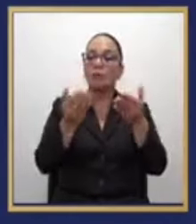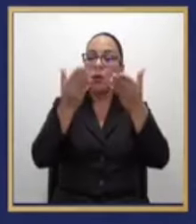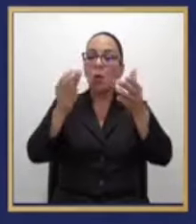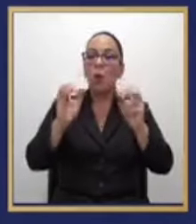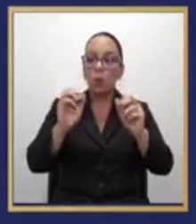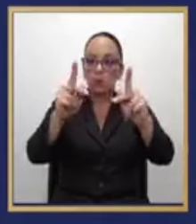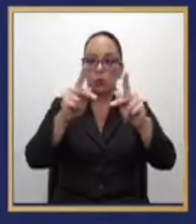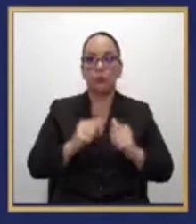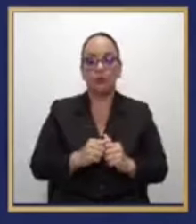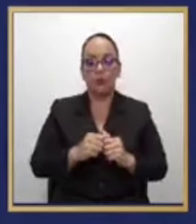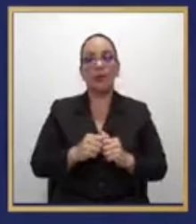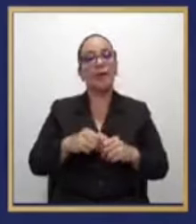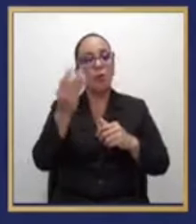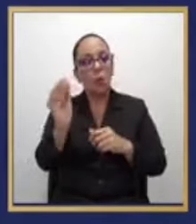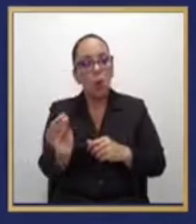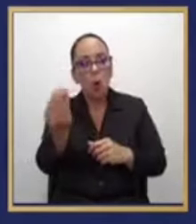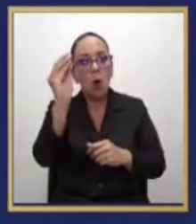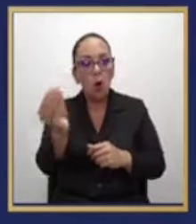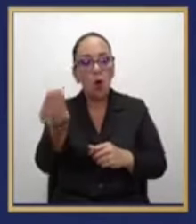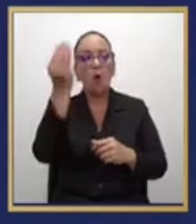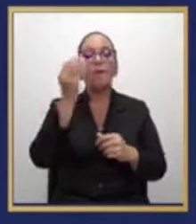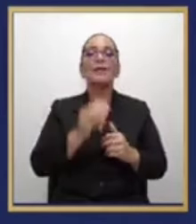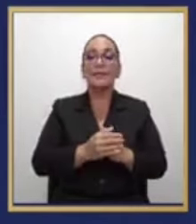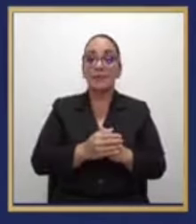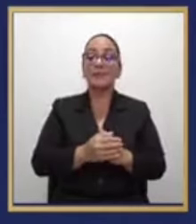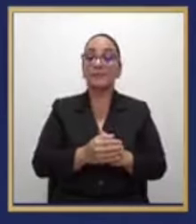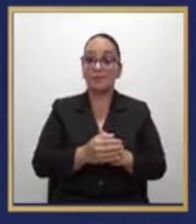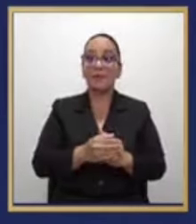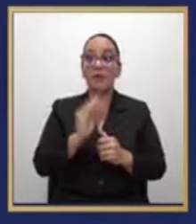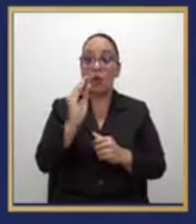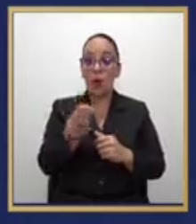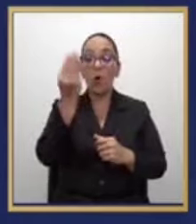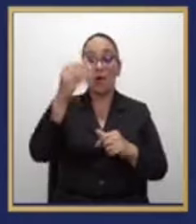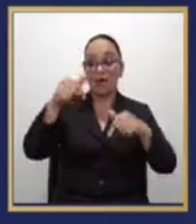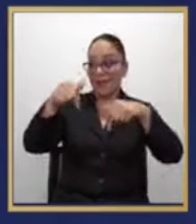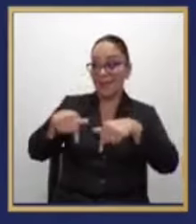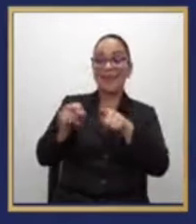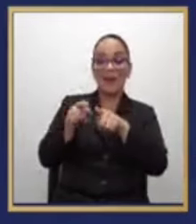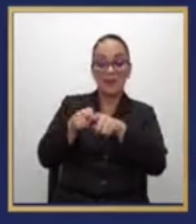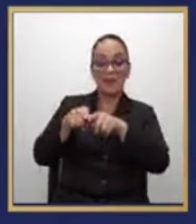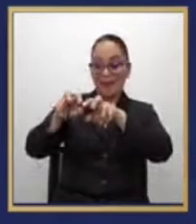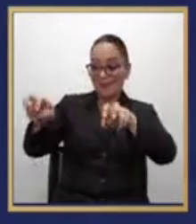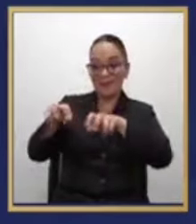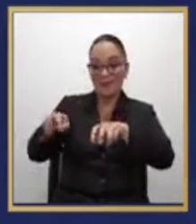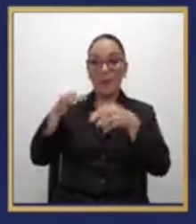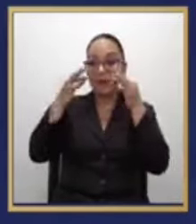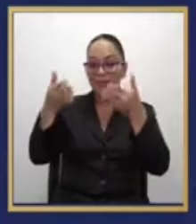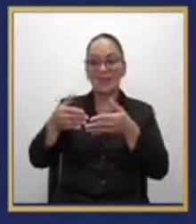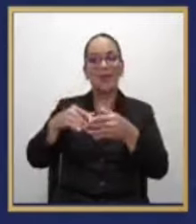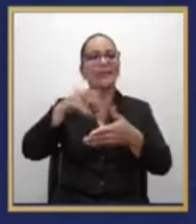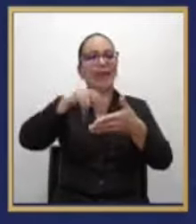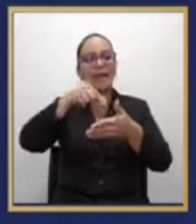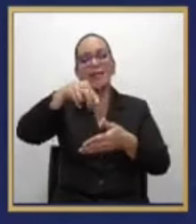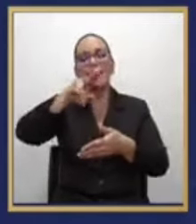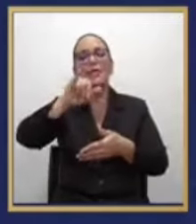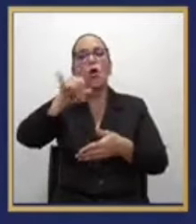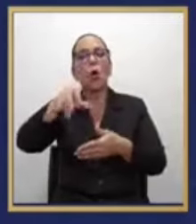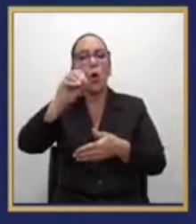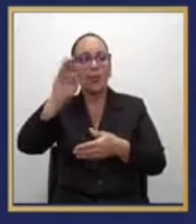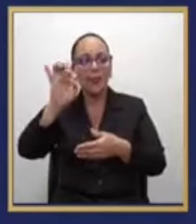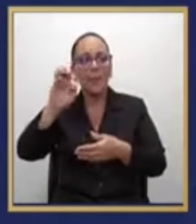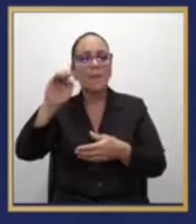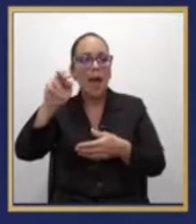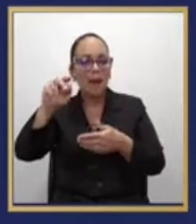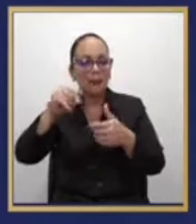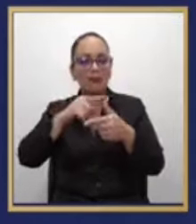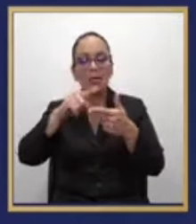señor presidente, a los jóvenes, a los jóvenes que están aquí también, de leer el Quijote de la Mancha, la Odisea, el